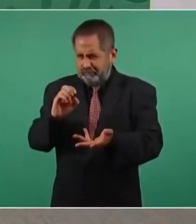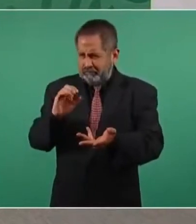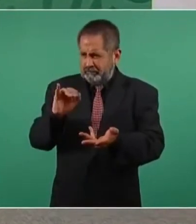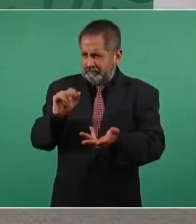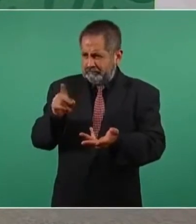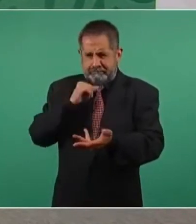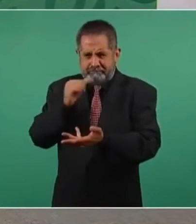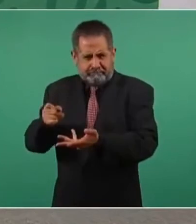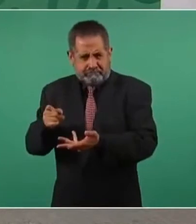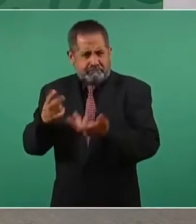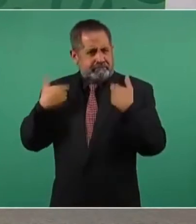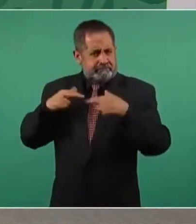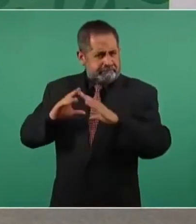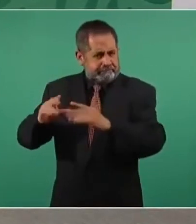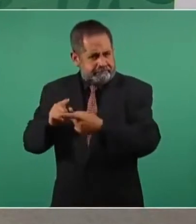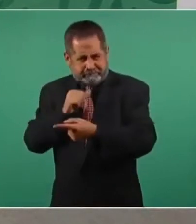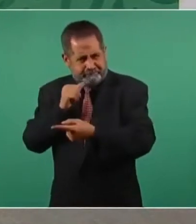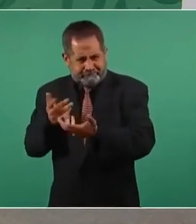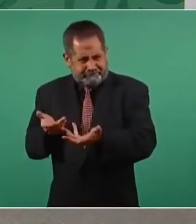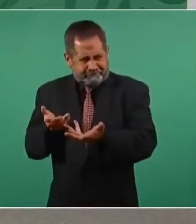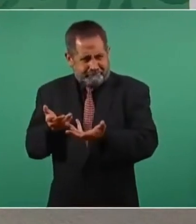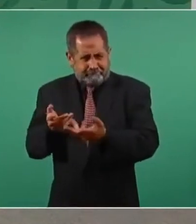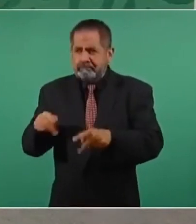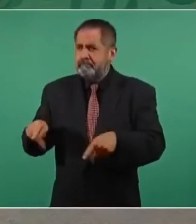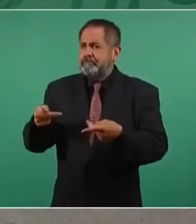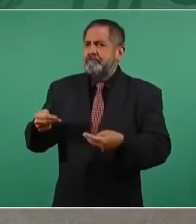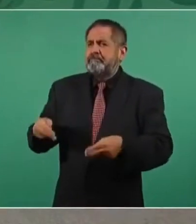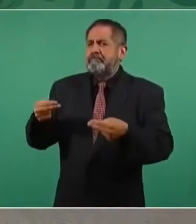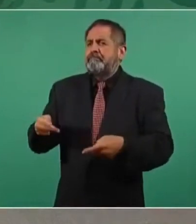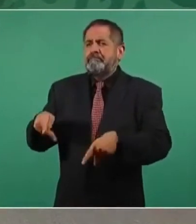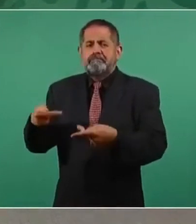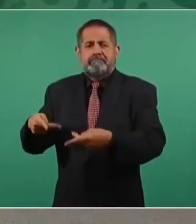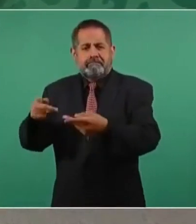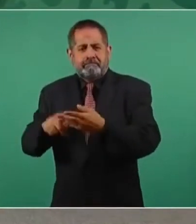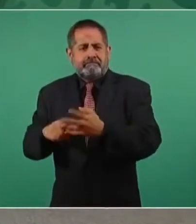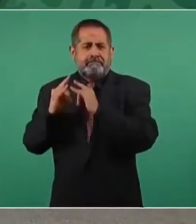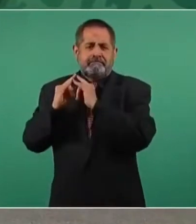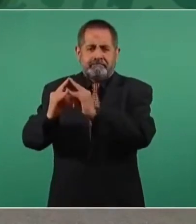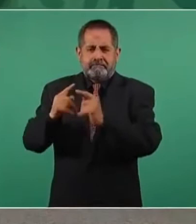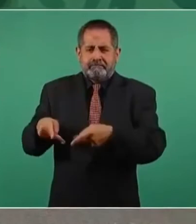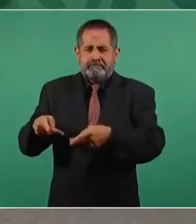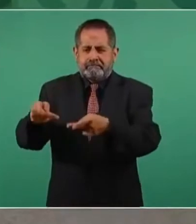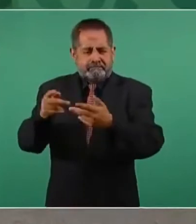el maestro el comerciante el tianguista